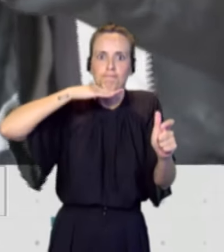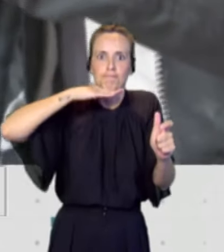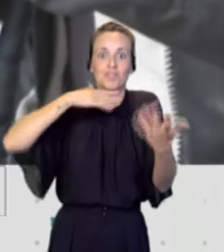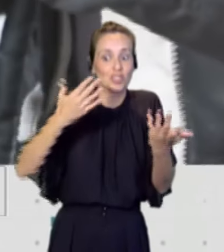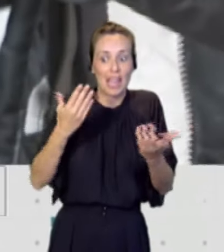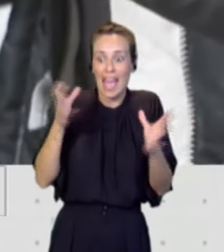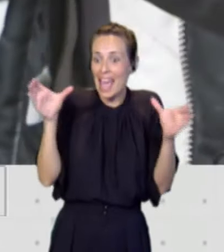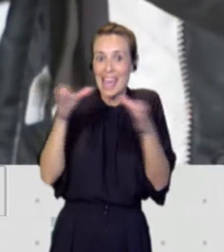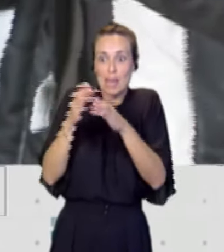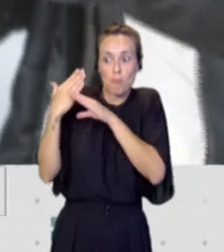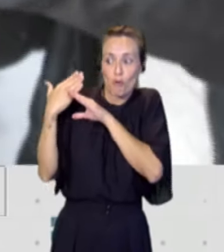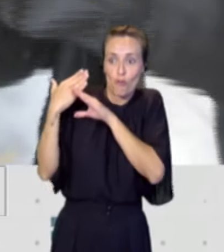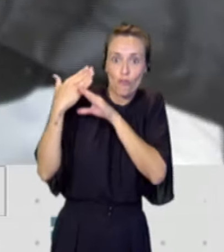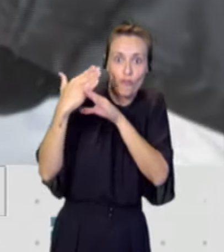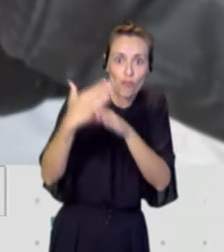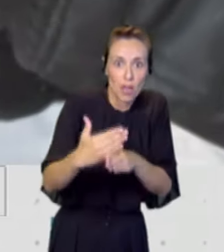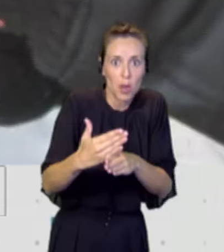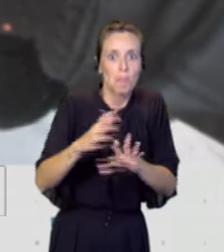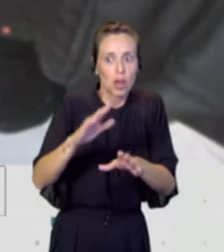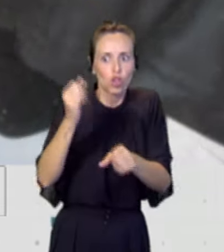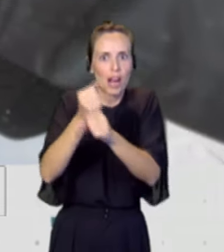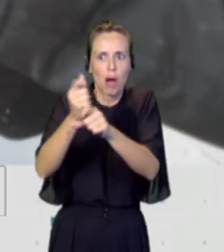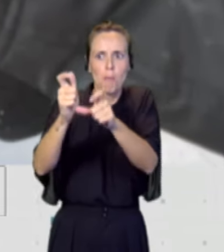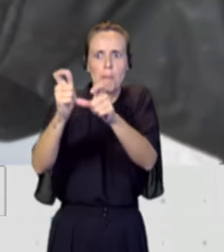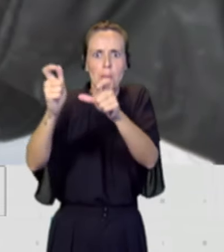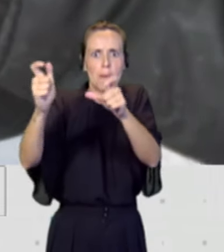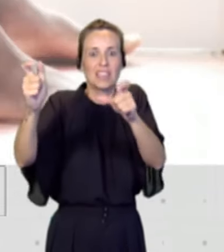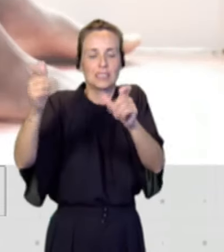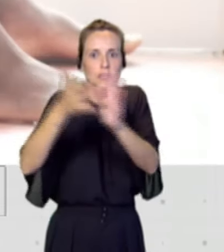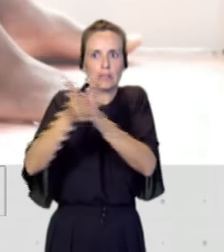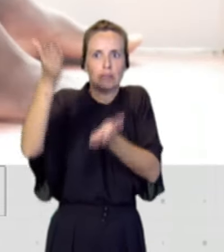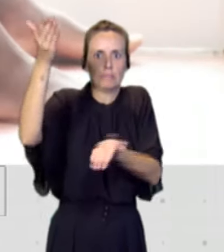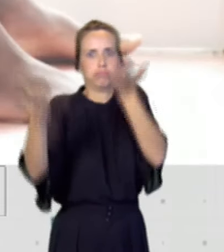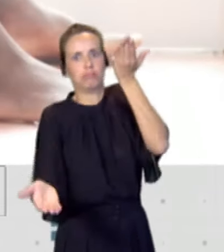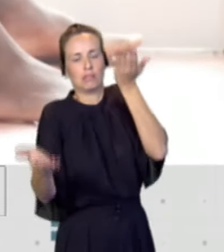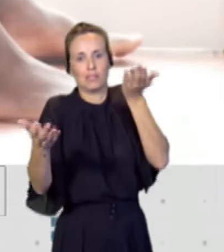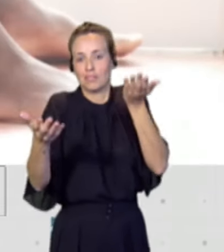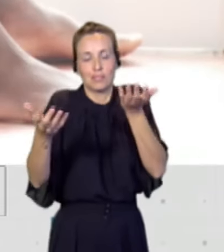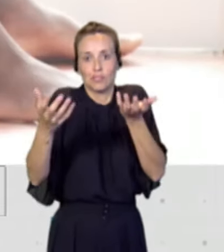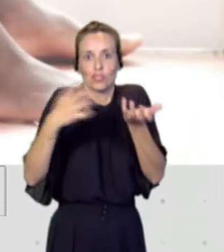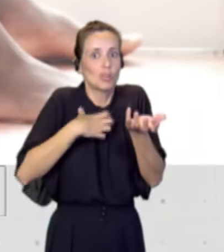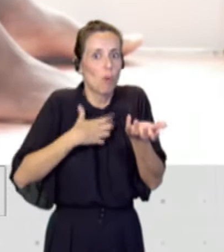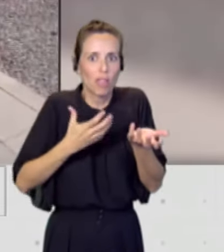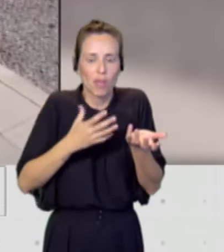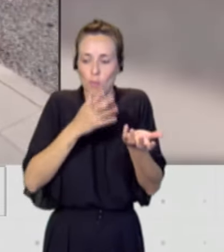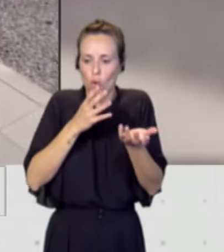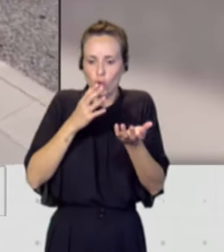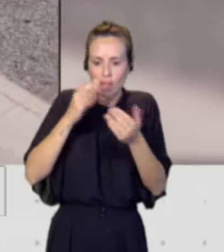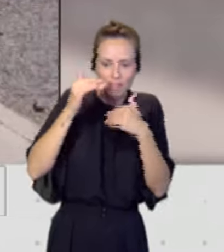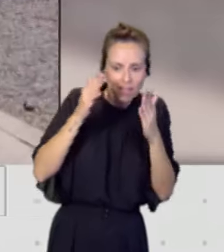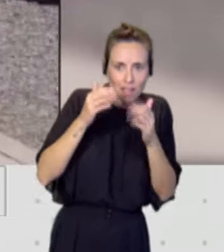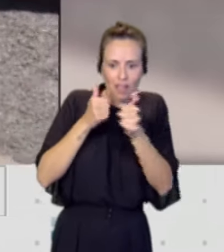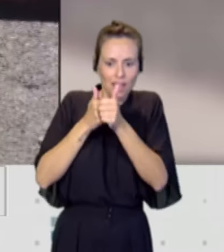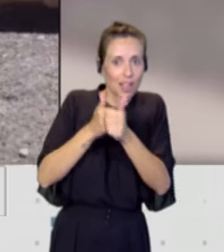de trabajo y ahí es donde se producen los desajustes, porque no se llega, no se puede llevar a cabo una supervisión. Y una